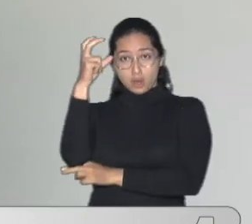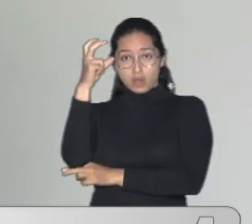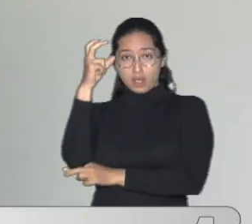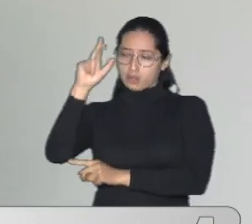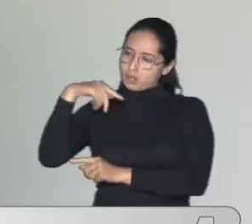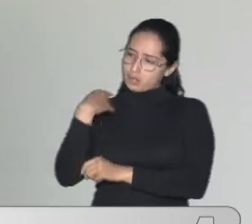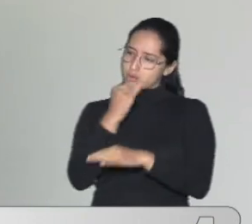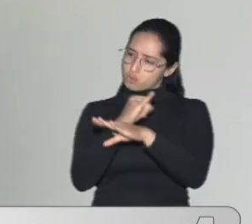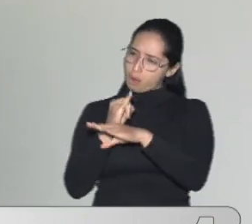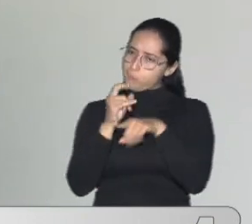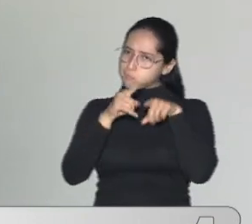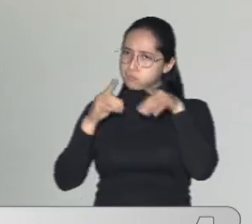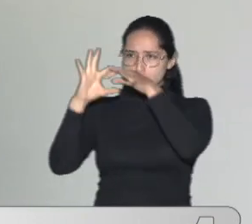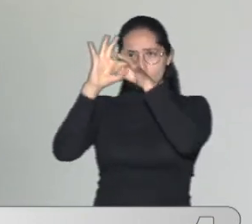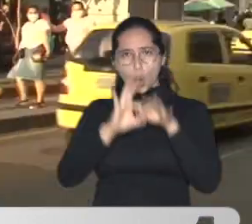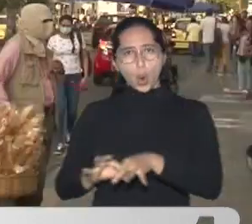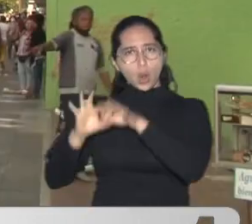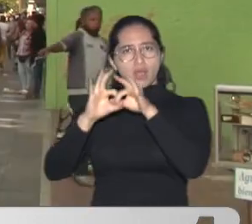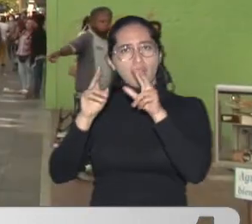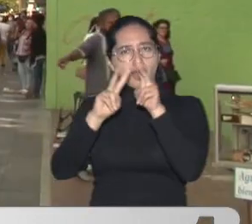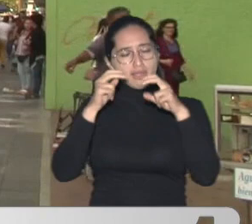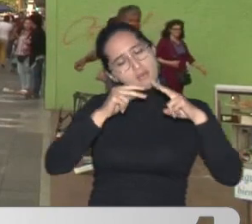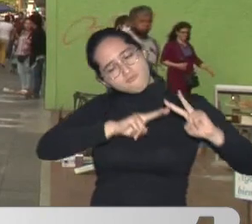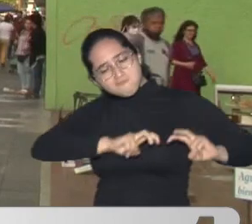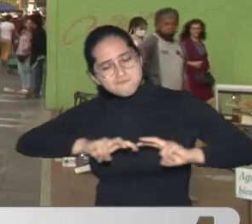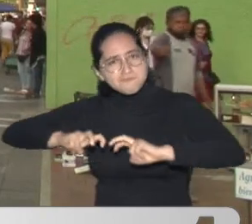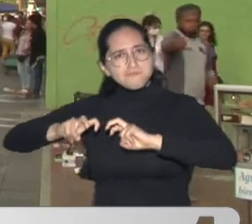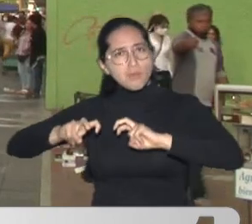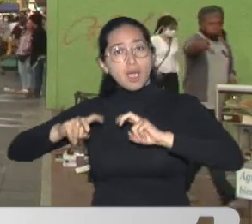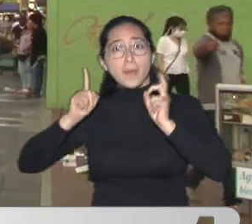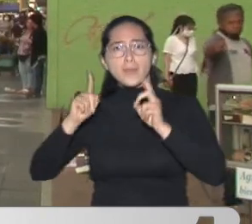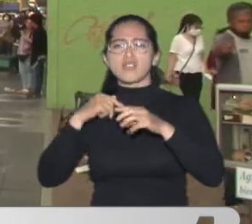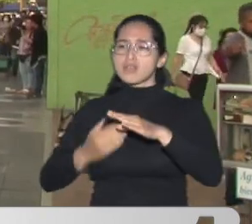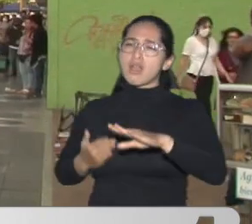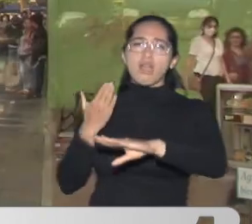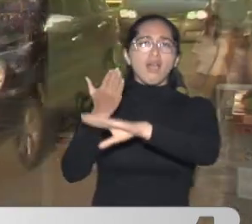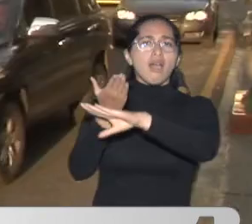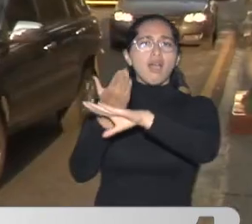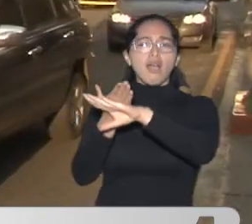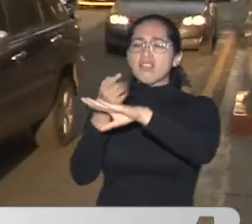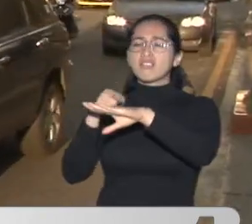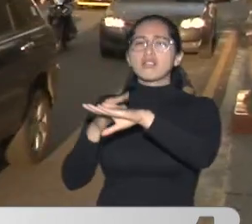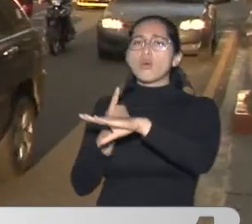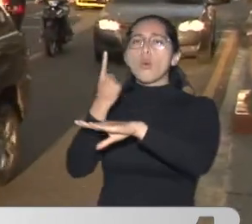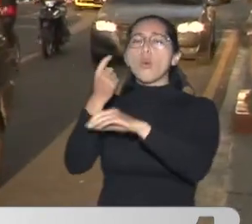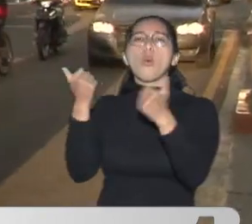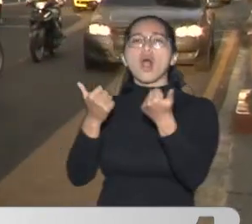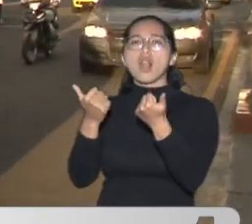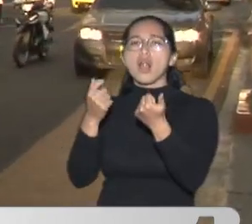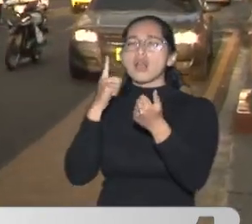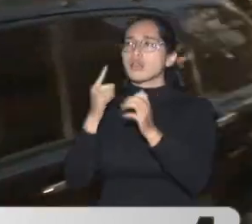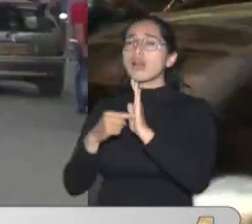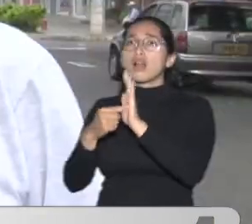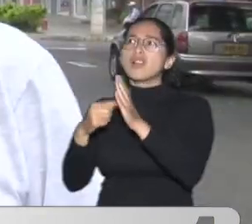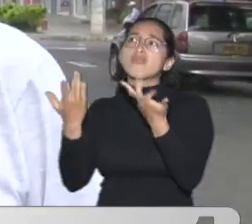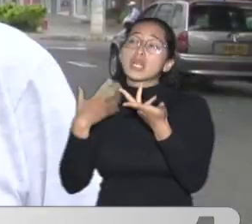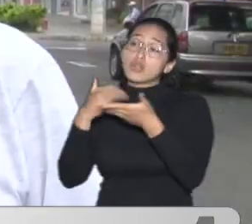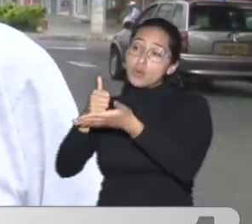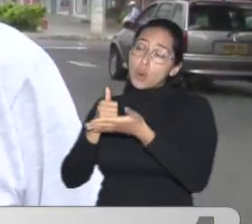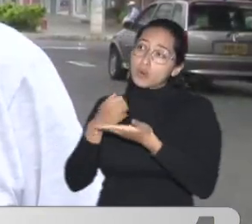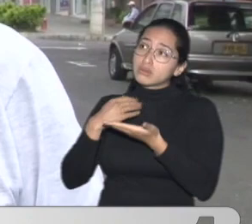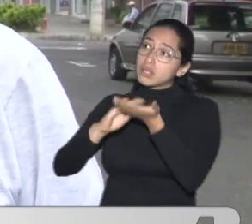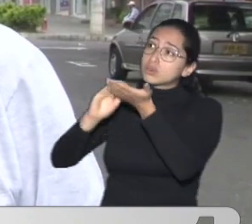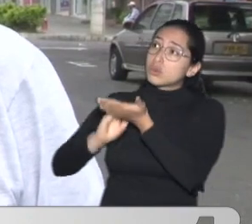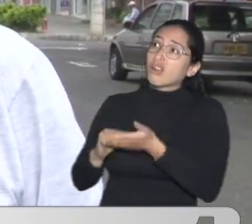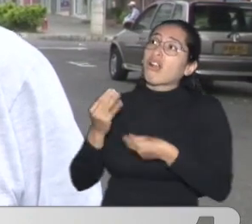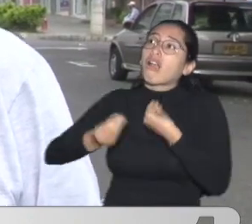Vamos a adelantar Todo el trabajo Investigativo Su petición Es una sola Entrar A mirar ¿Qué solución Le van a dar A esta